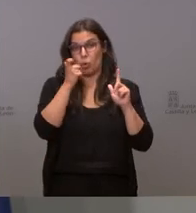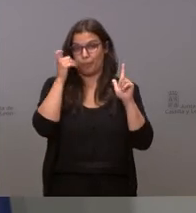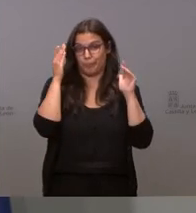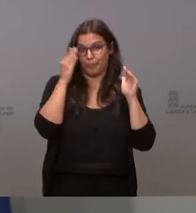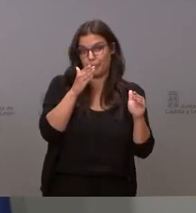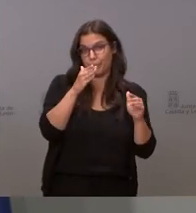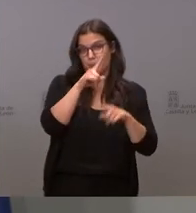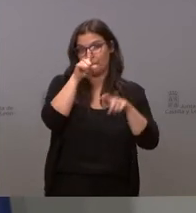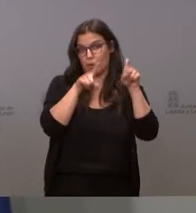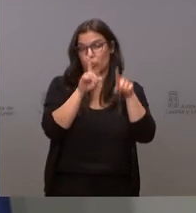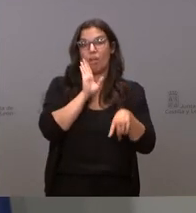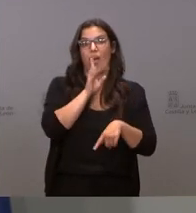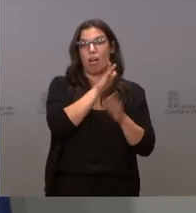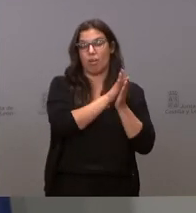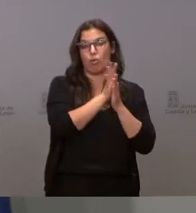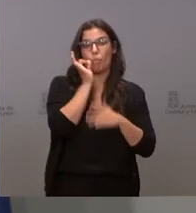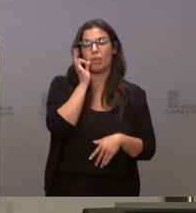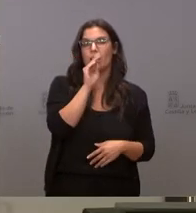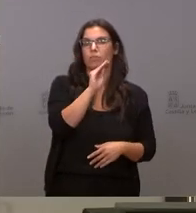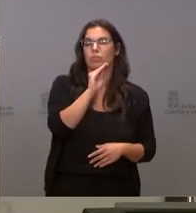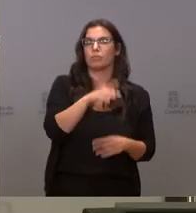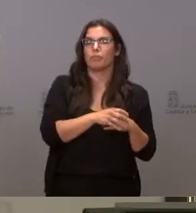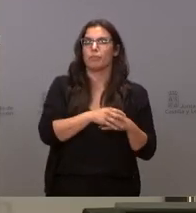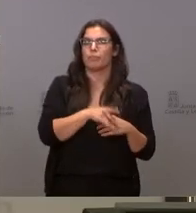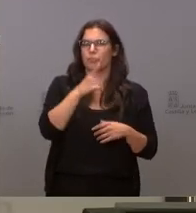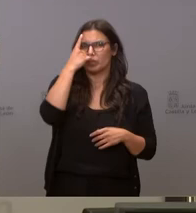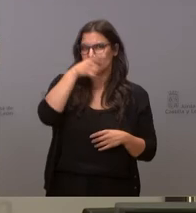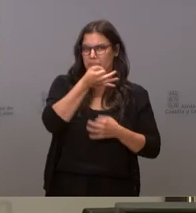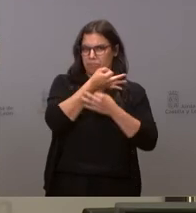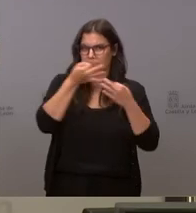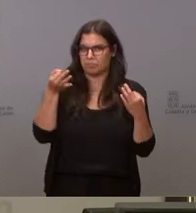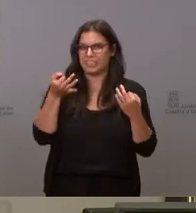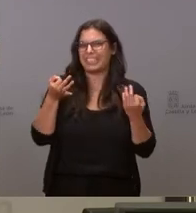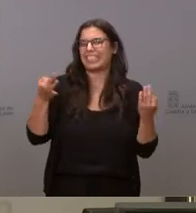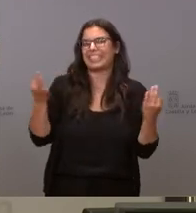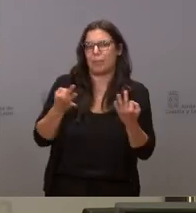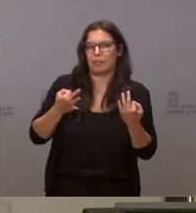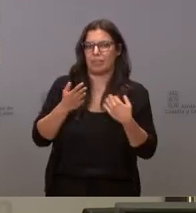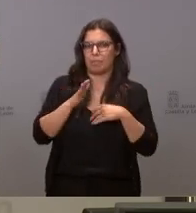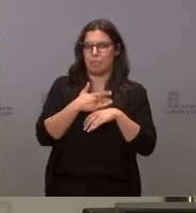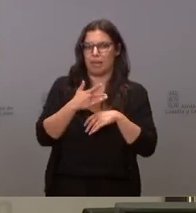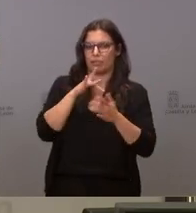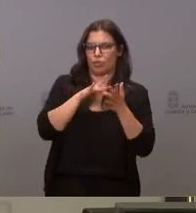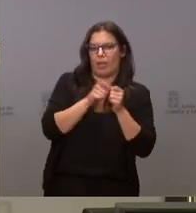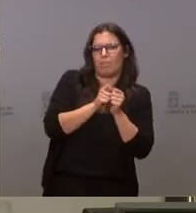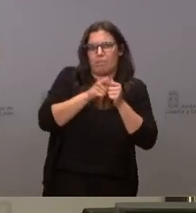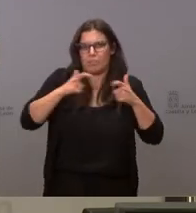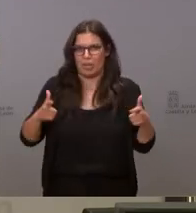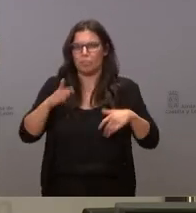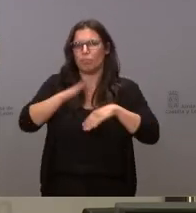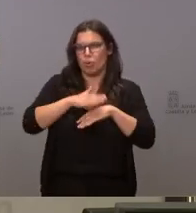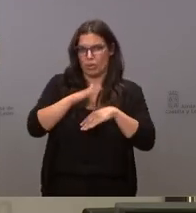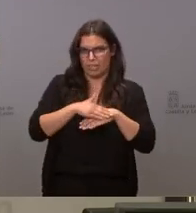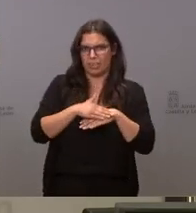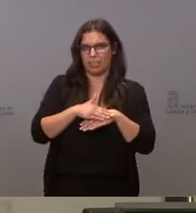una pregunta que ya ha hecho una compañera y es si tienen perfectamente localizados qué es lo que está sucediendo para que se produzca este aumento de la incidencia que es